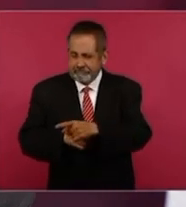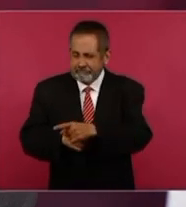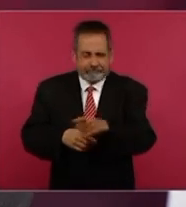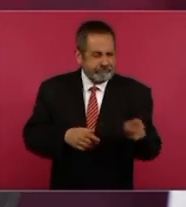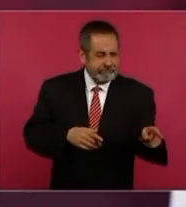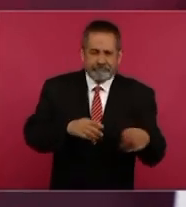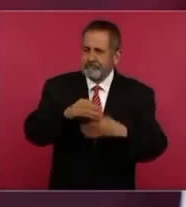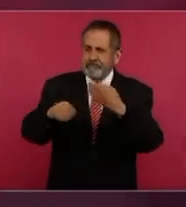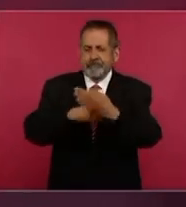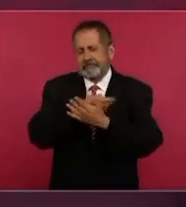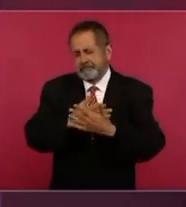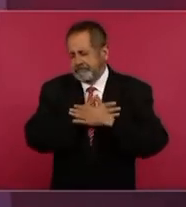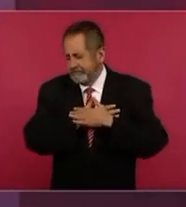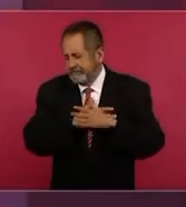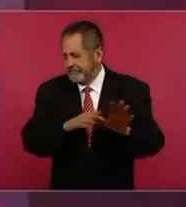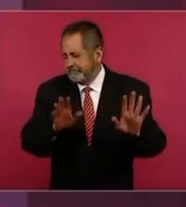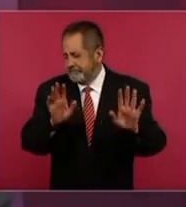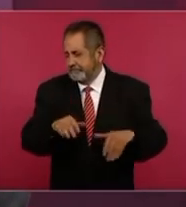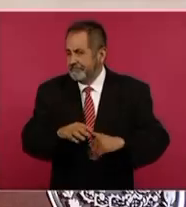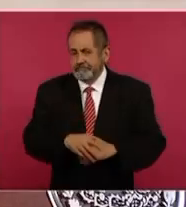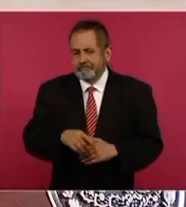ya no se puede.